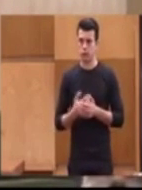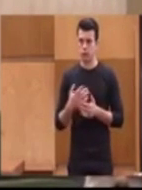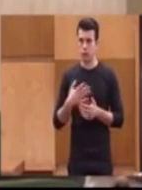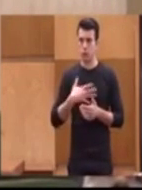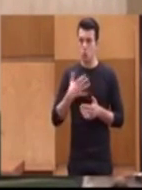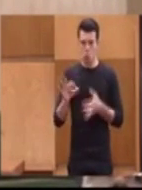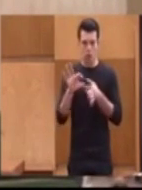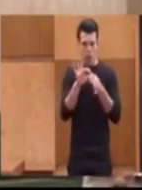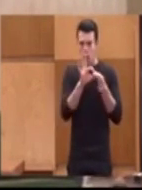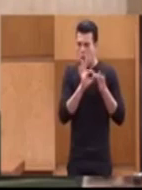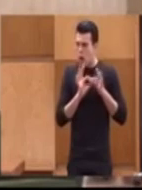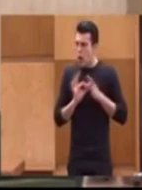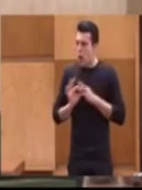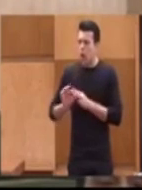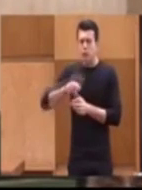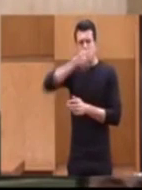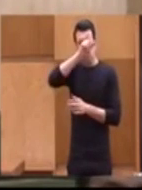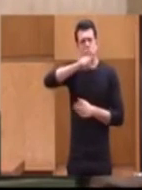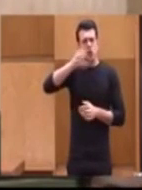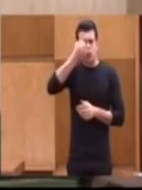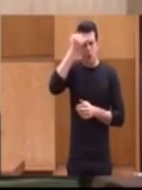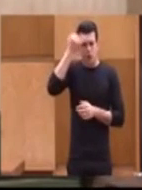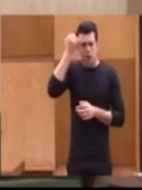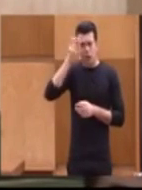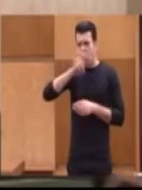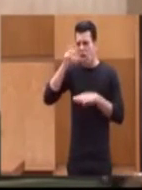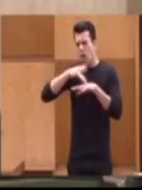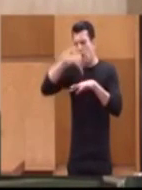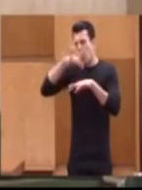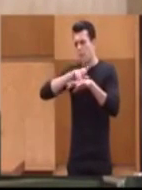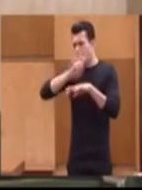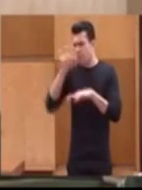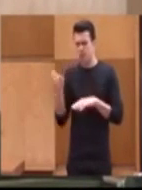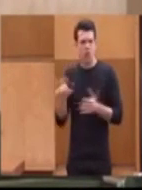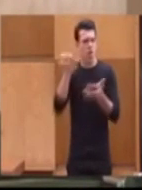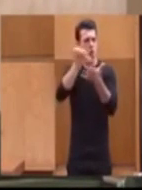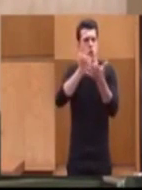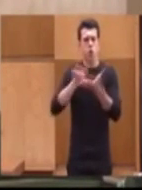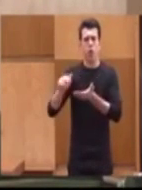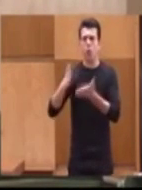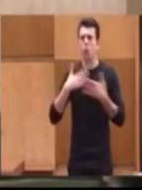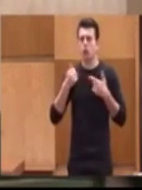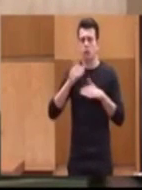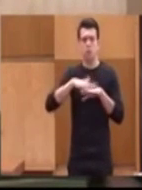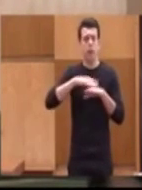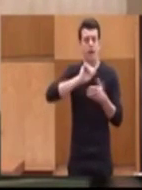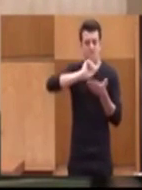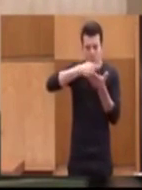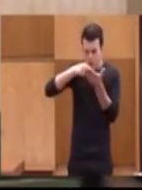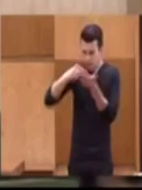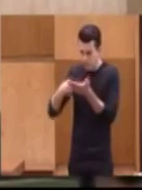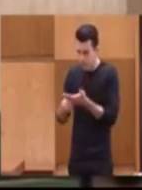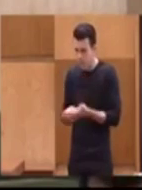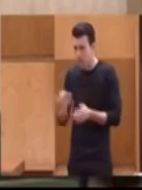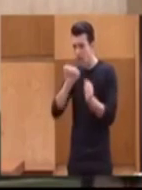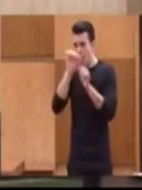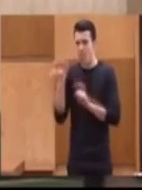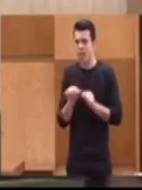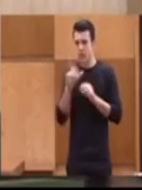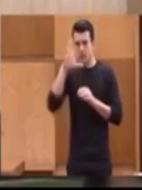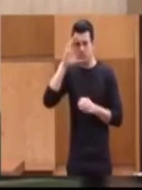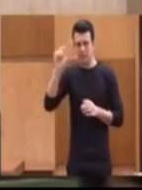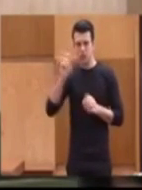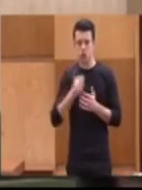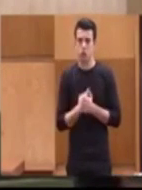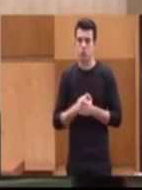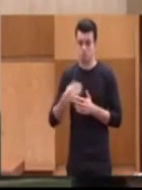gente de tan distintas ideologías y sensibilidades en cualquier ciudad para recoger firmas en defensa de las pensiones? La